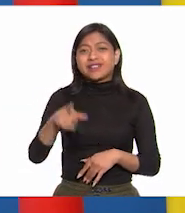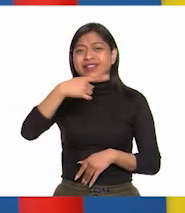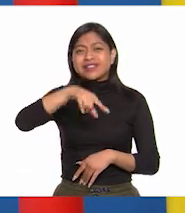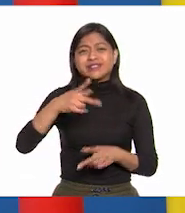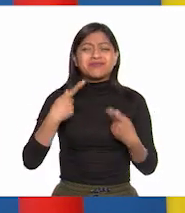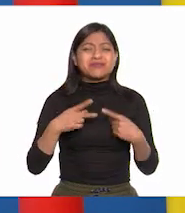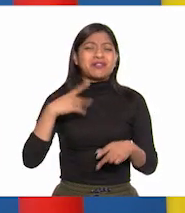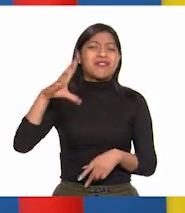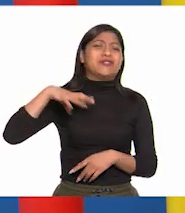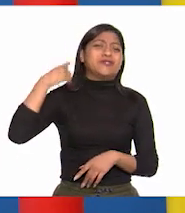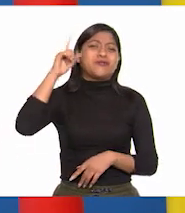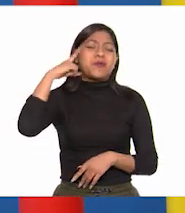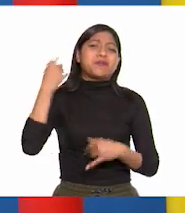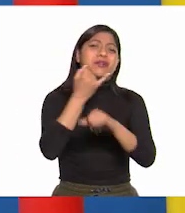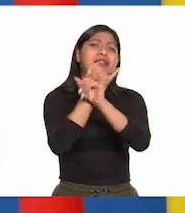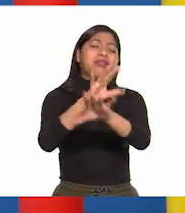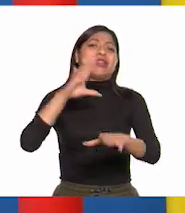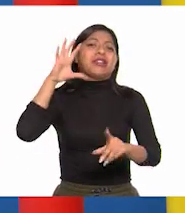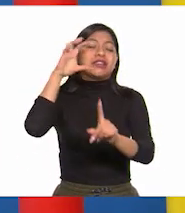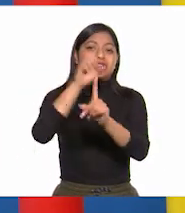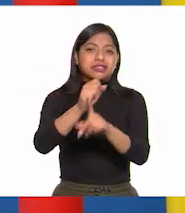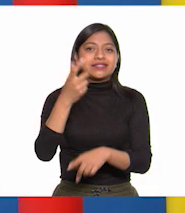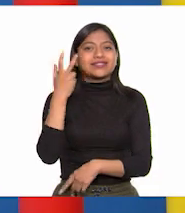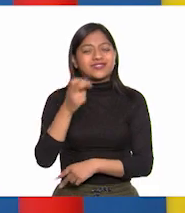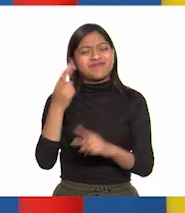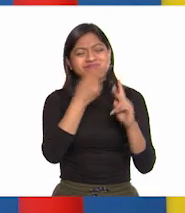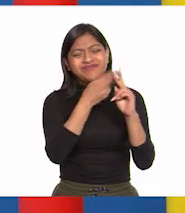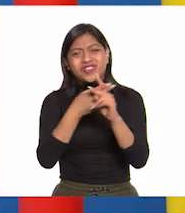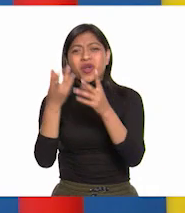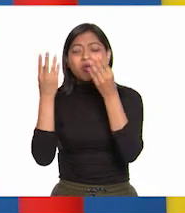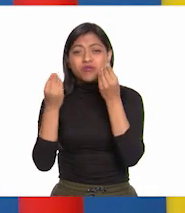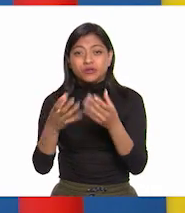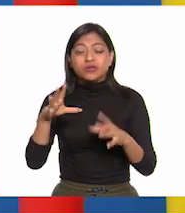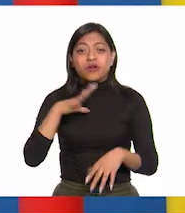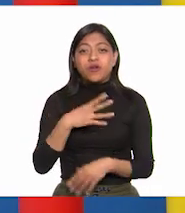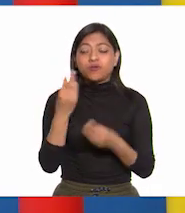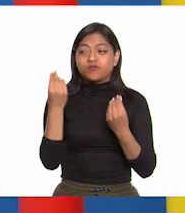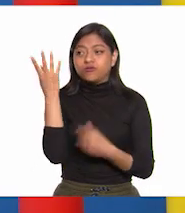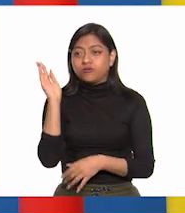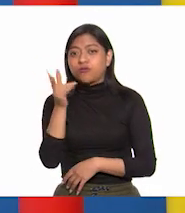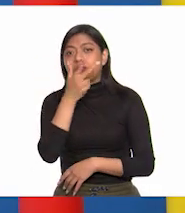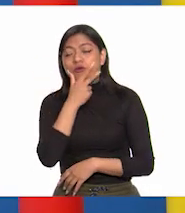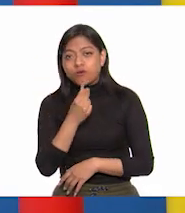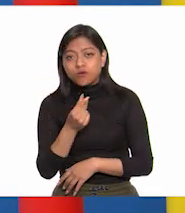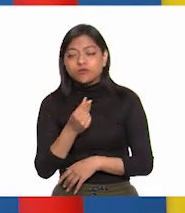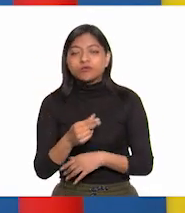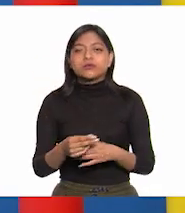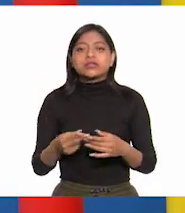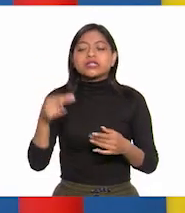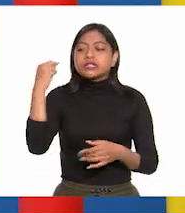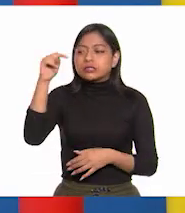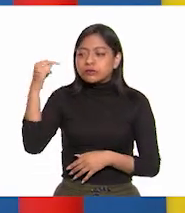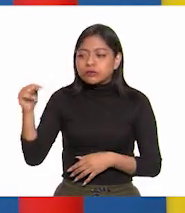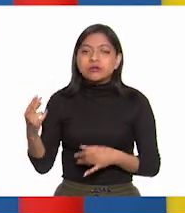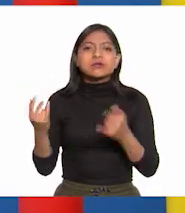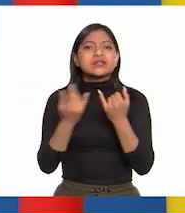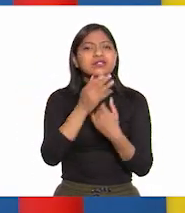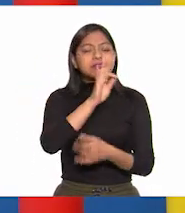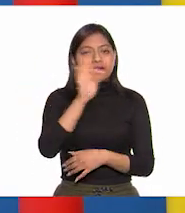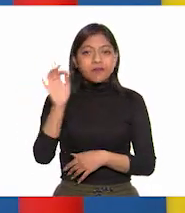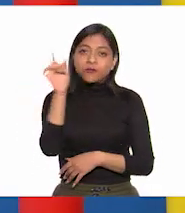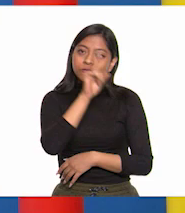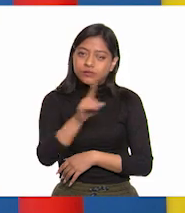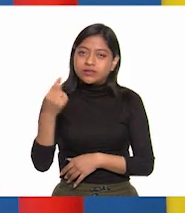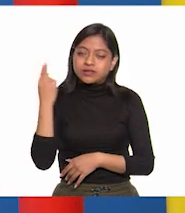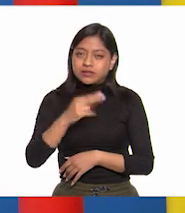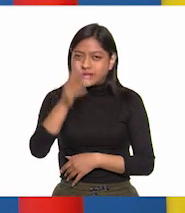independencia fue muy largo y sangriento. Hay muchos hombres, perdón, hay muchos nombres y fechas que valen la